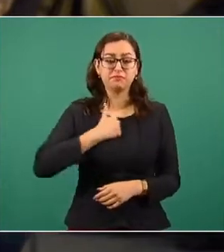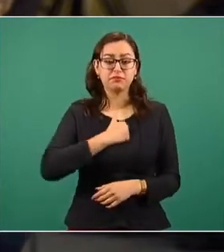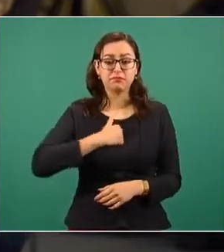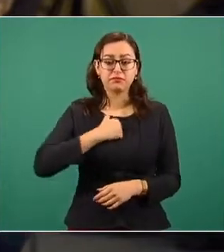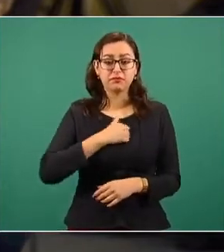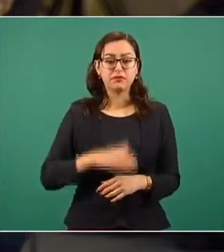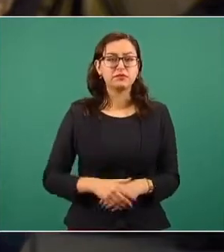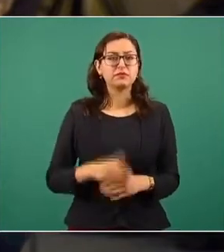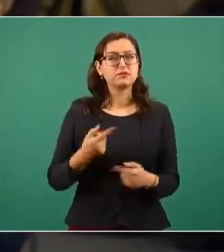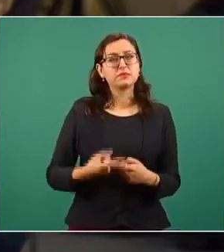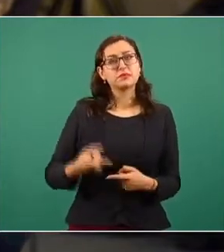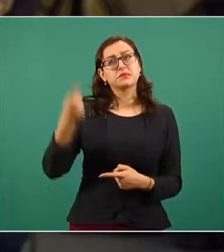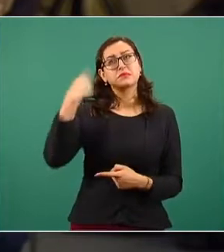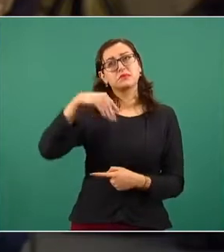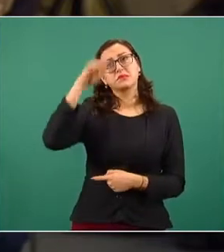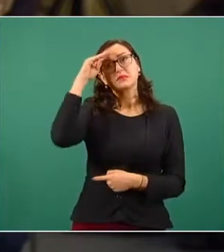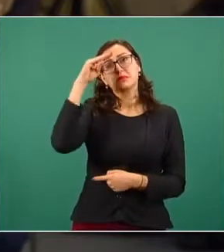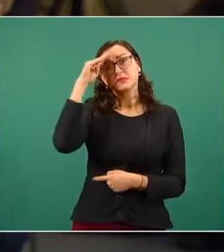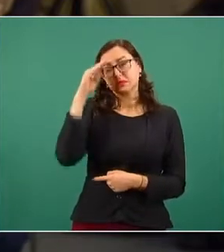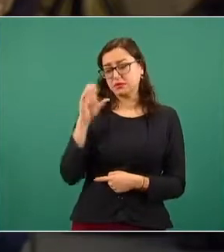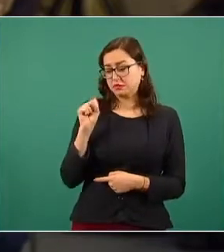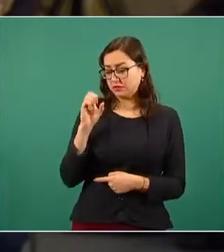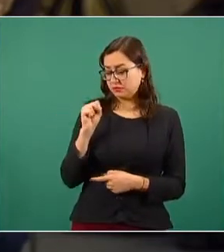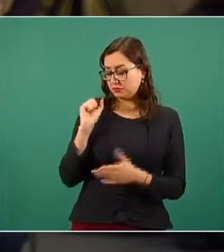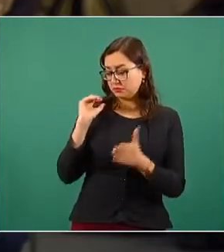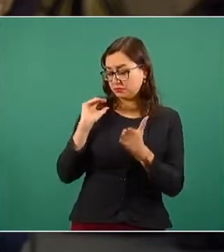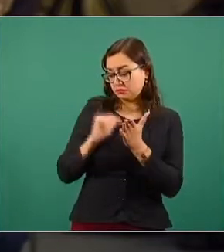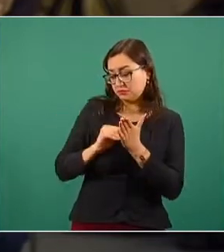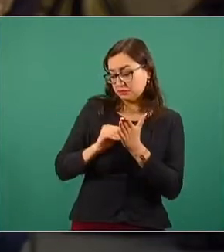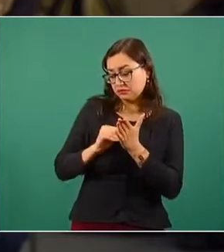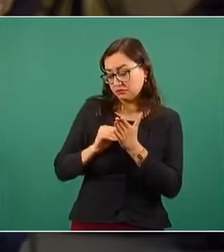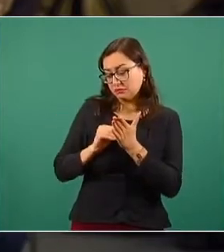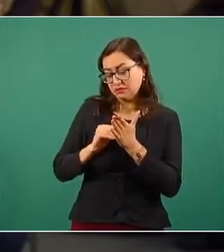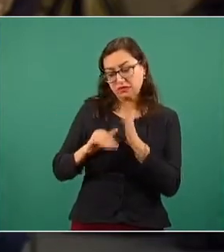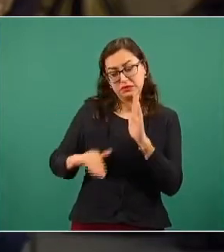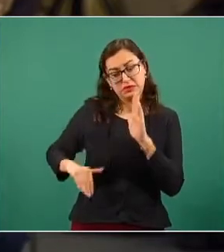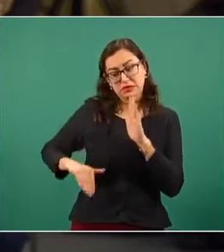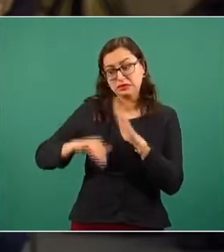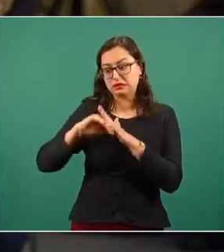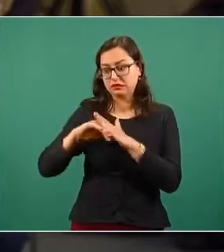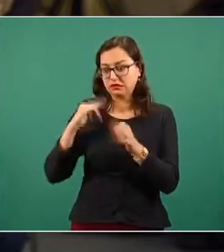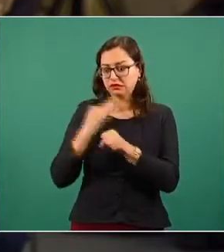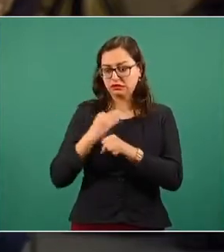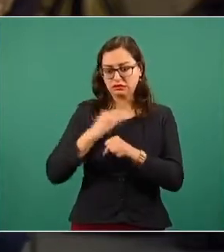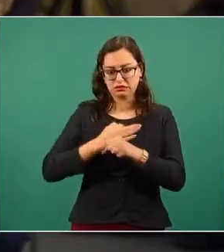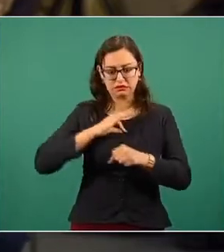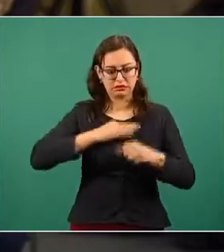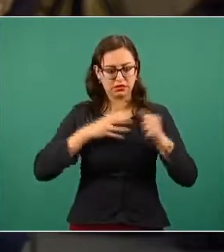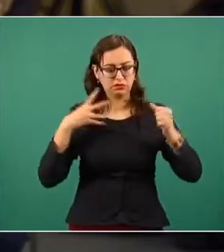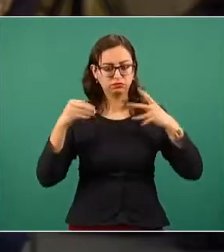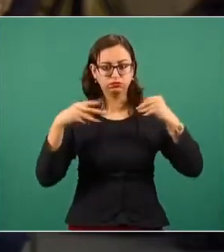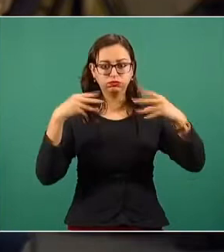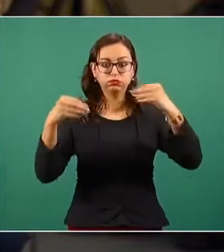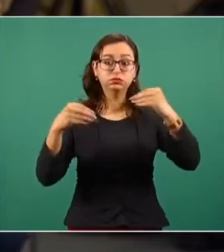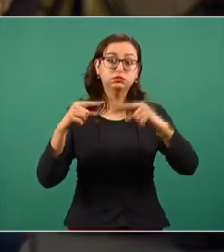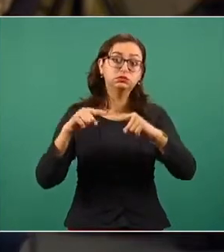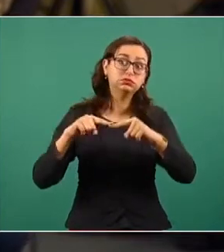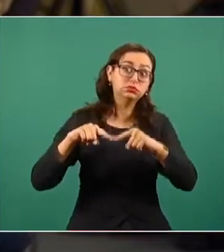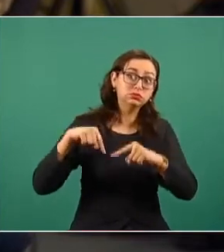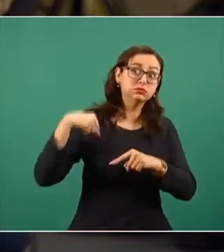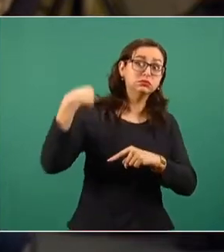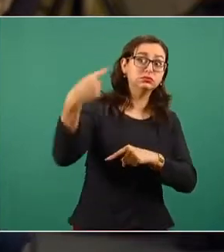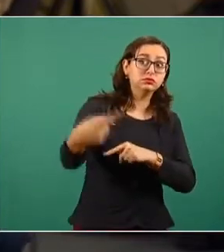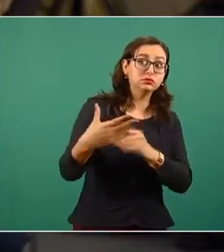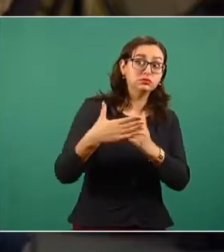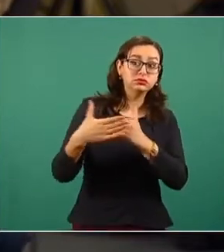principio era de 60 mil, la pregunta es, con este avance de la pandemia, ¿cuál es el escenario catastrófico que